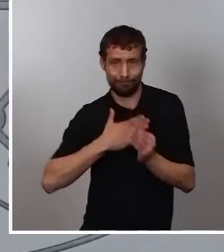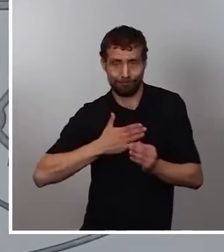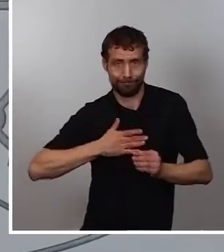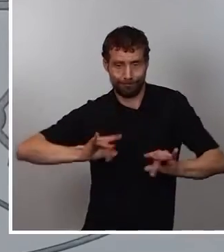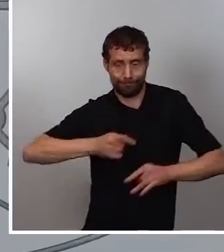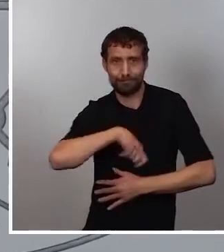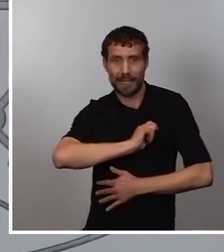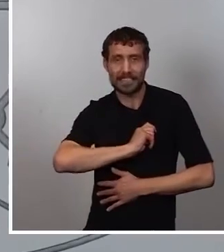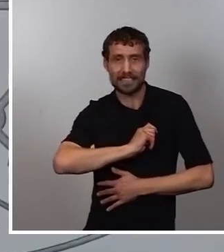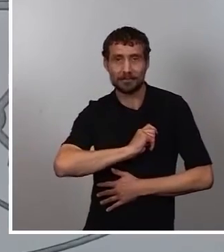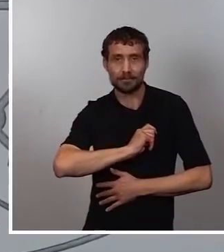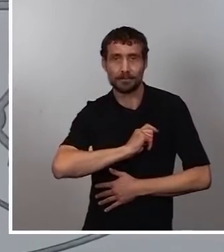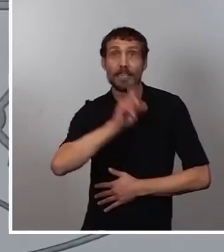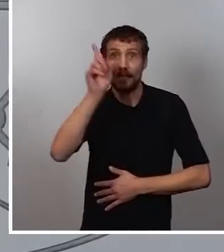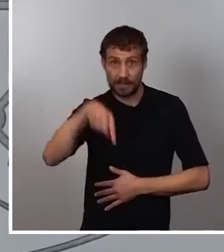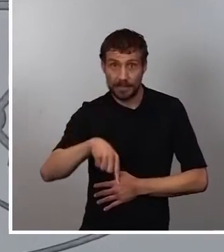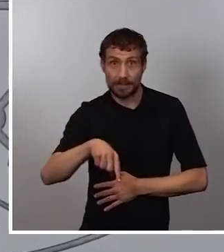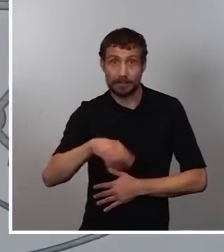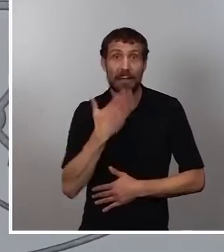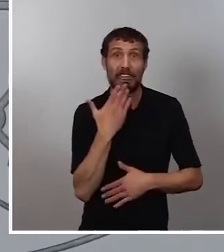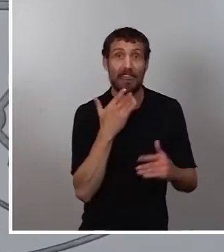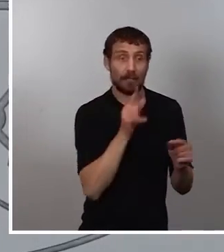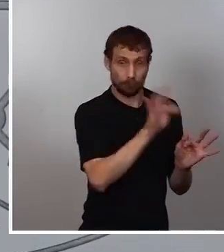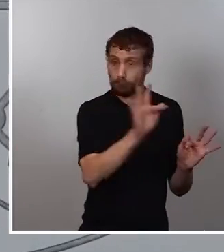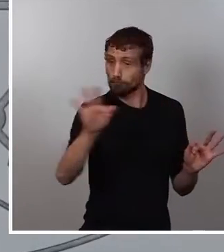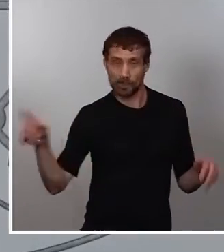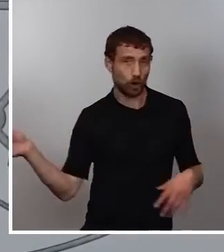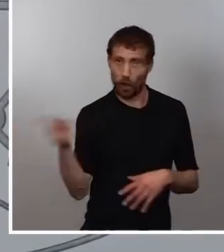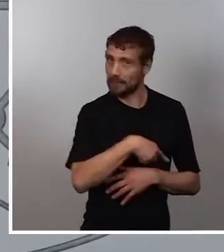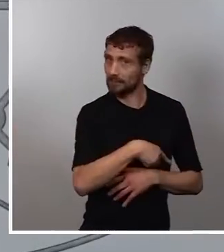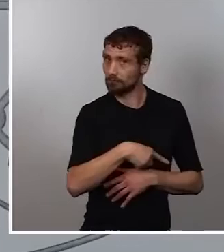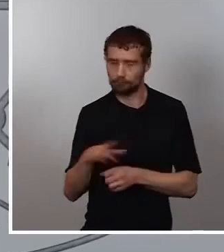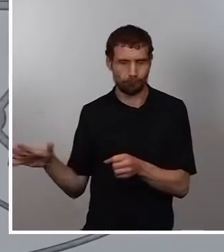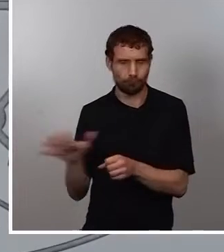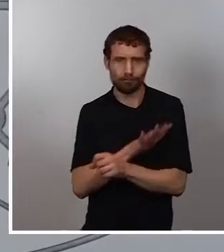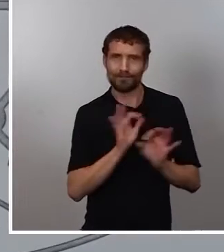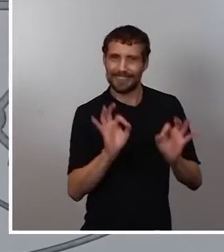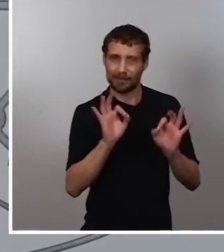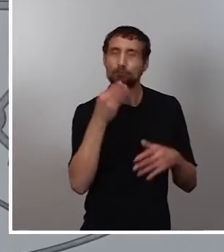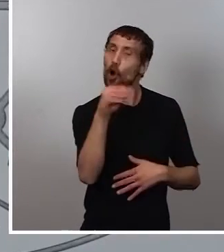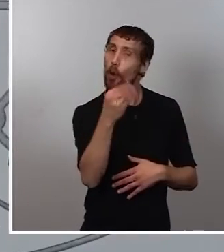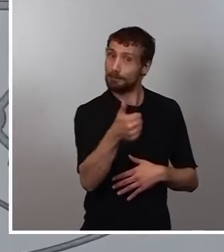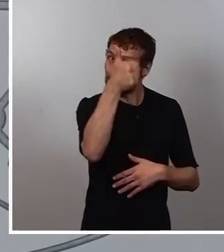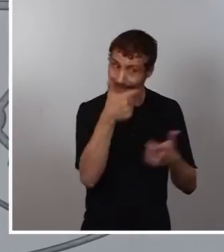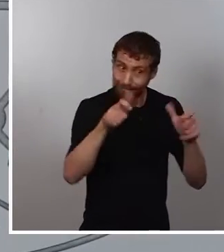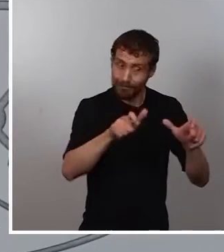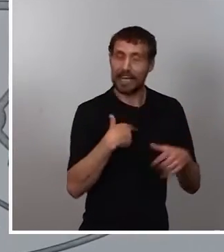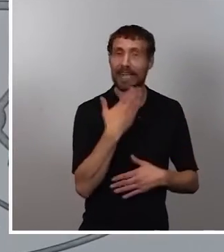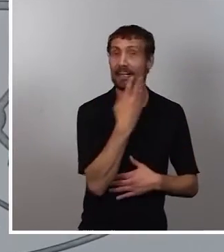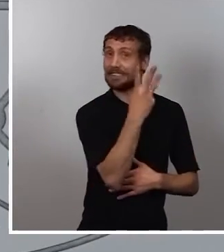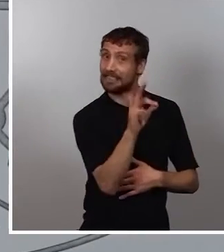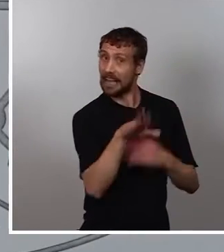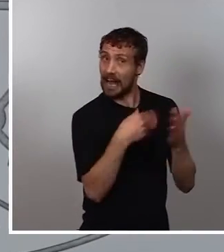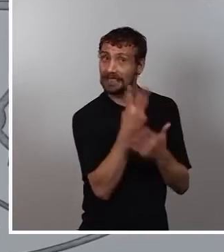en los distintos cohortes de edad. Y por dar algunos datos de las personas más jóvenes, decir que el tramo de 30 a 39 años